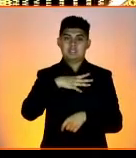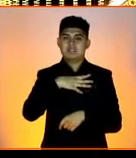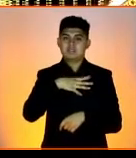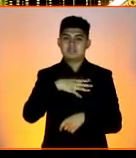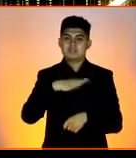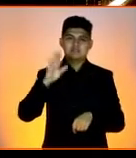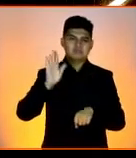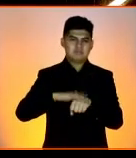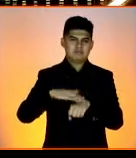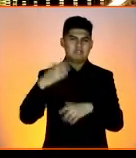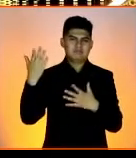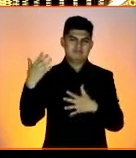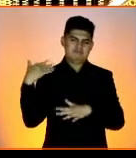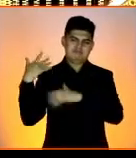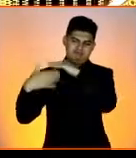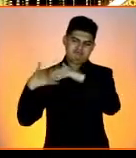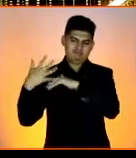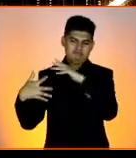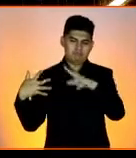prácticamente 70 años.